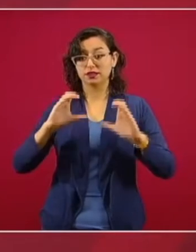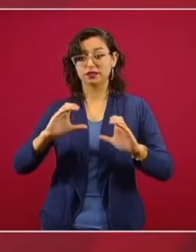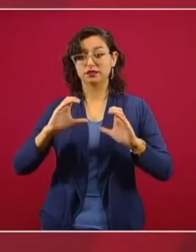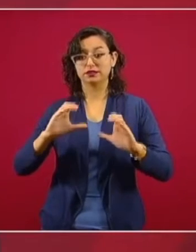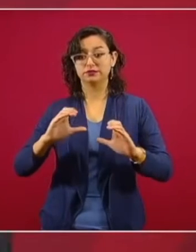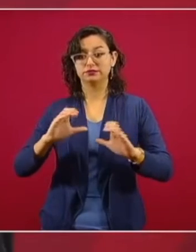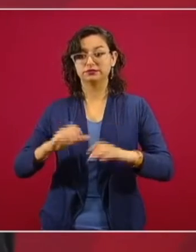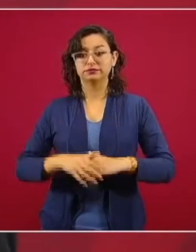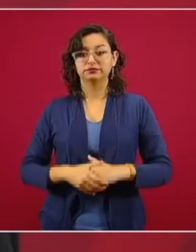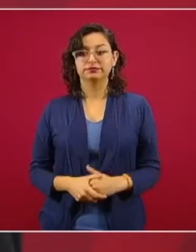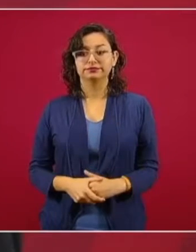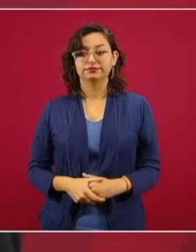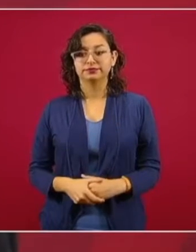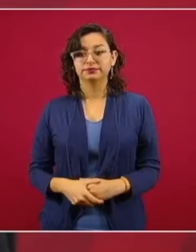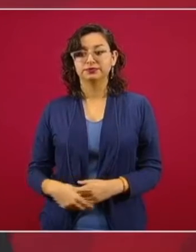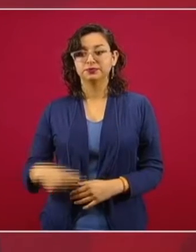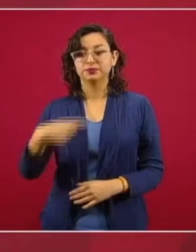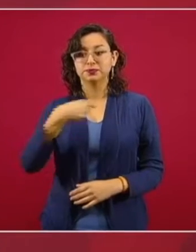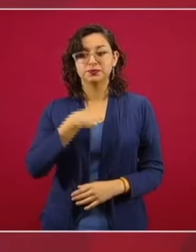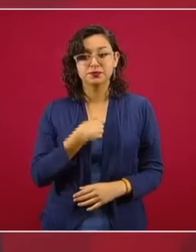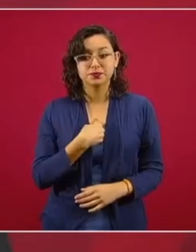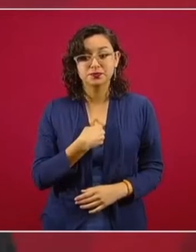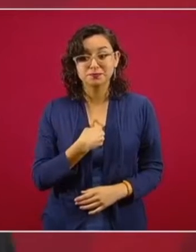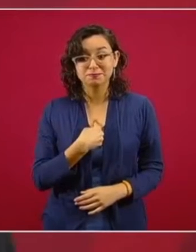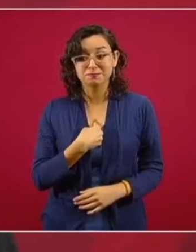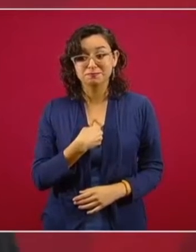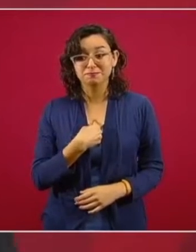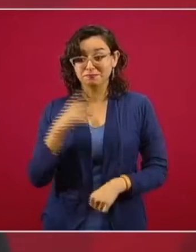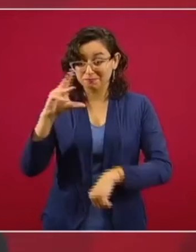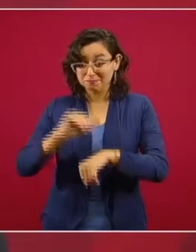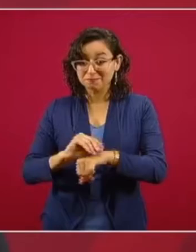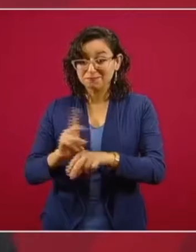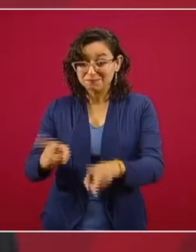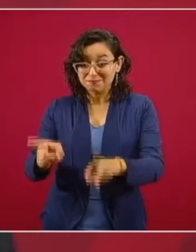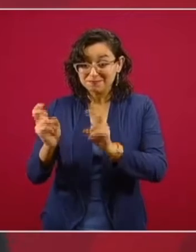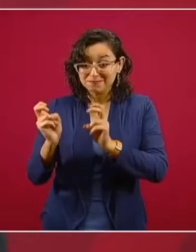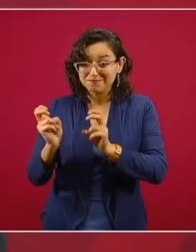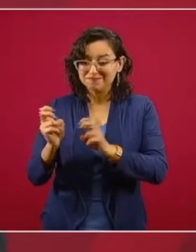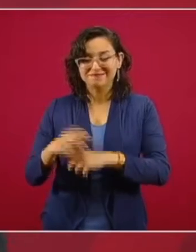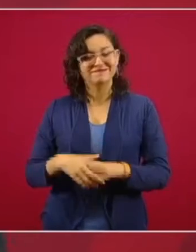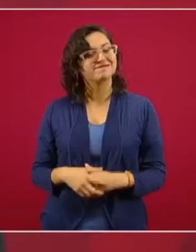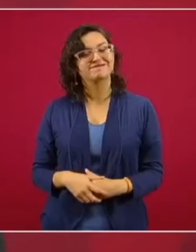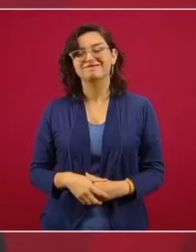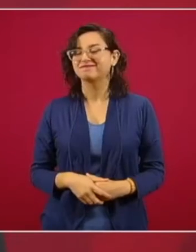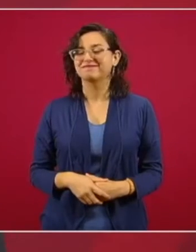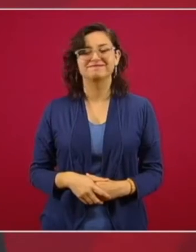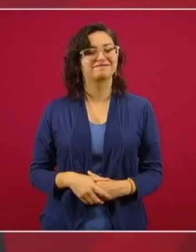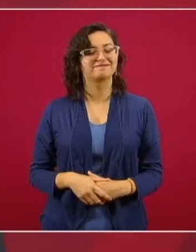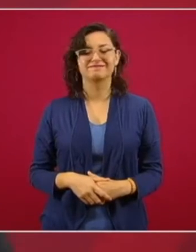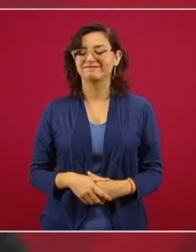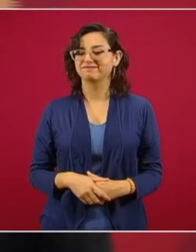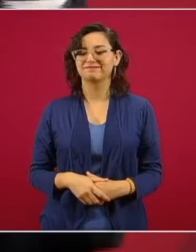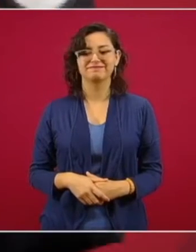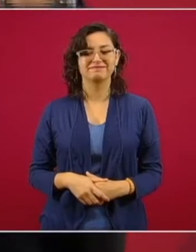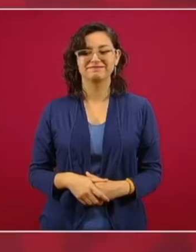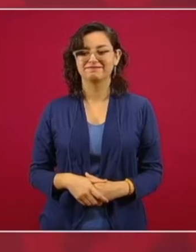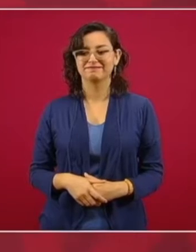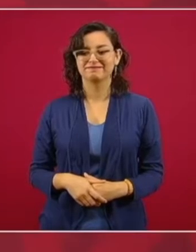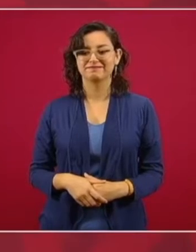Y no voy a permitir que nadie se robe el dinero del presupuesto y